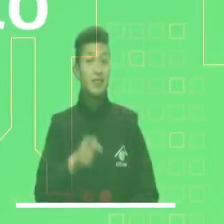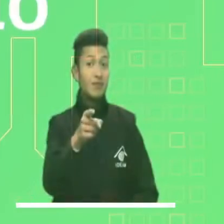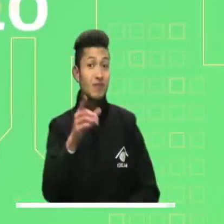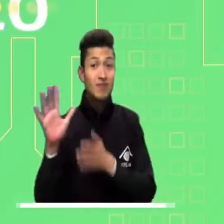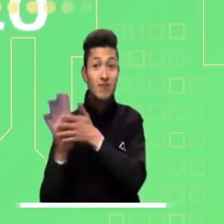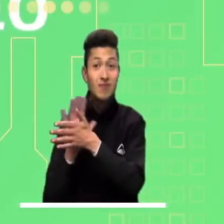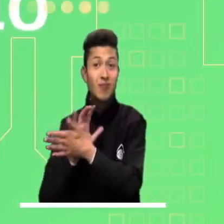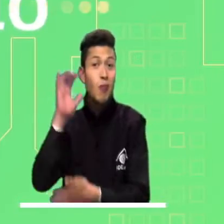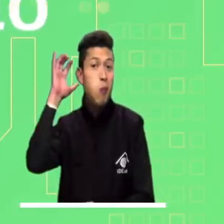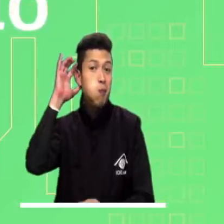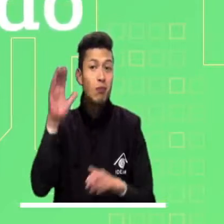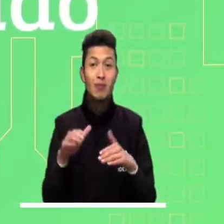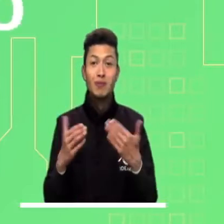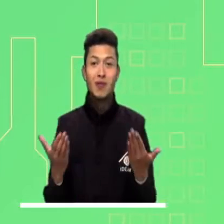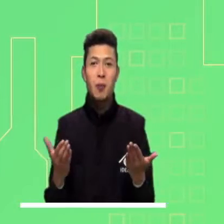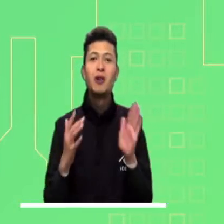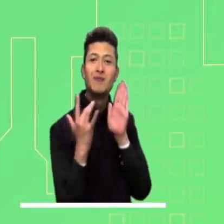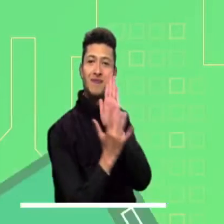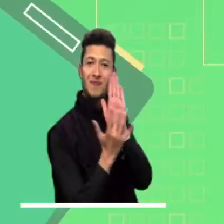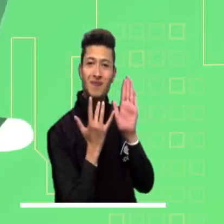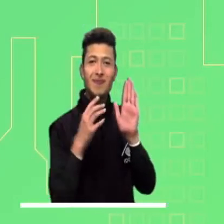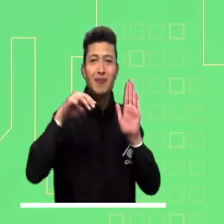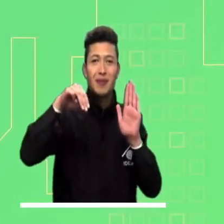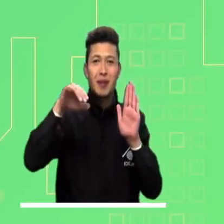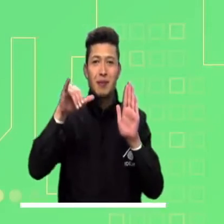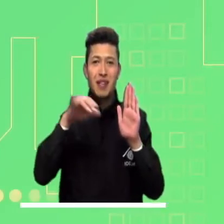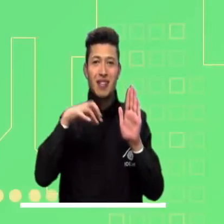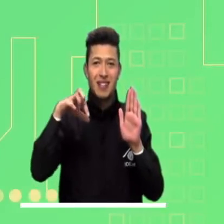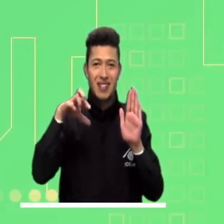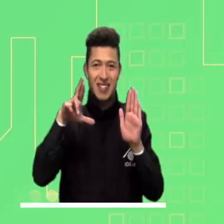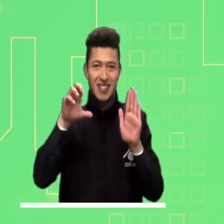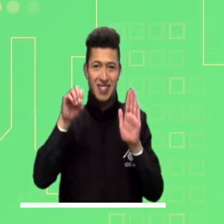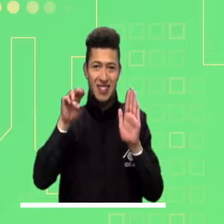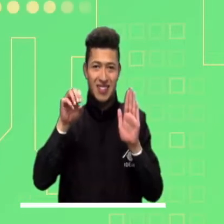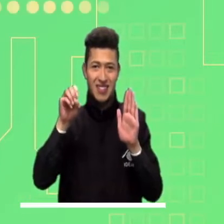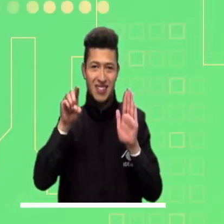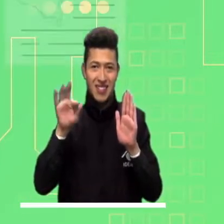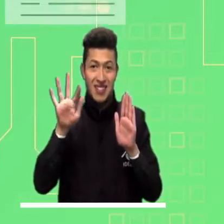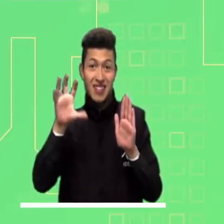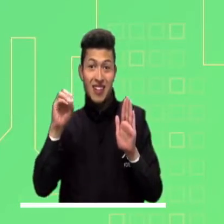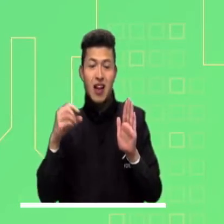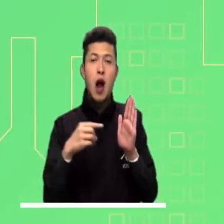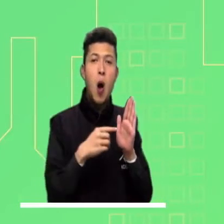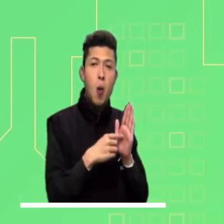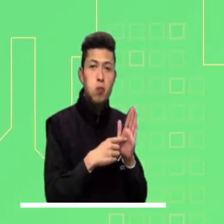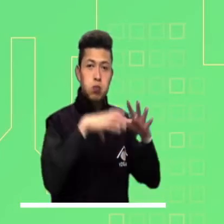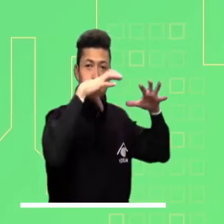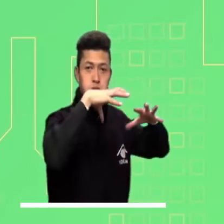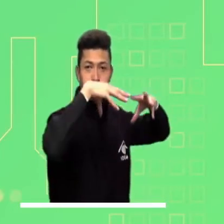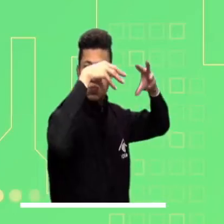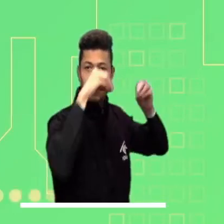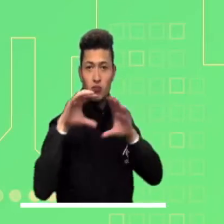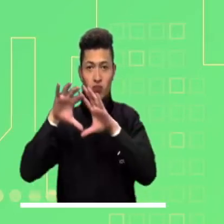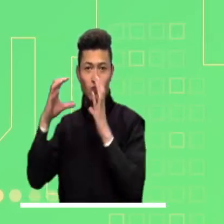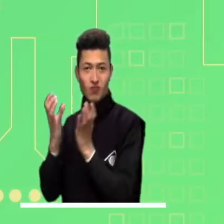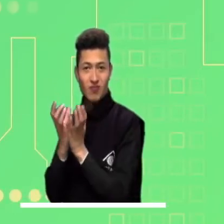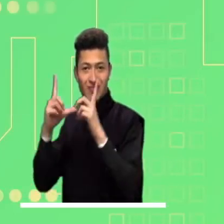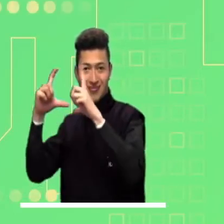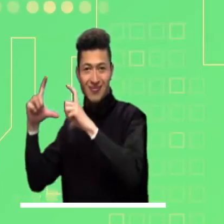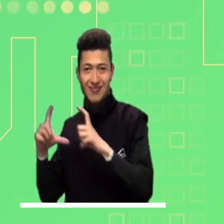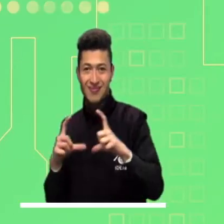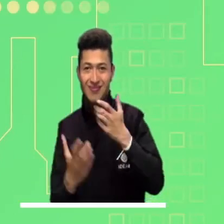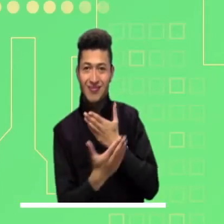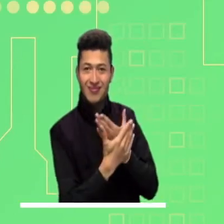bien informado y en tiempo real. A través de nuestra aplicación Mi Pronóstico. Consulte los pronósticos del estado del tiempo,